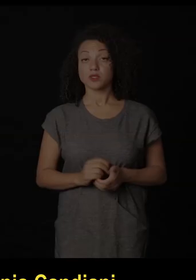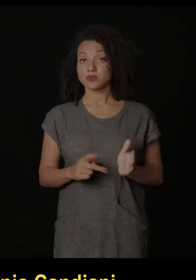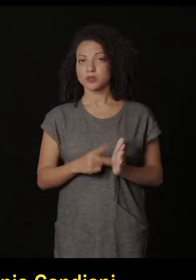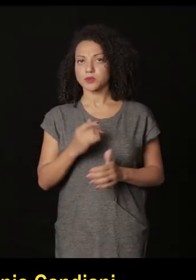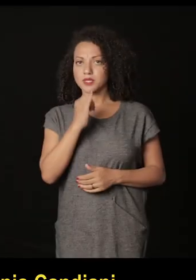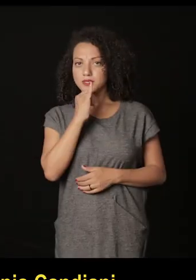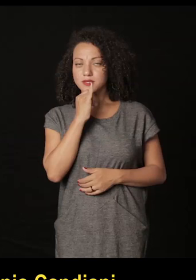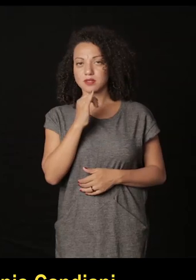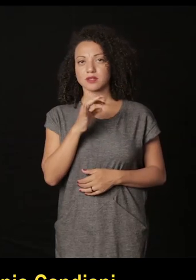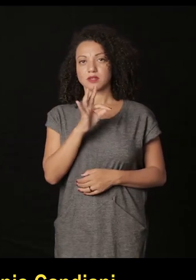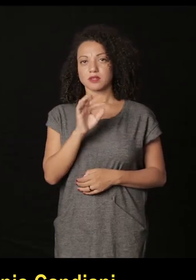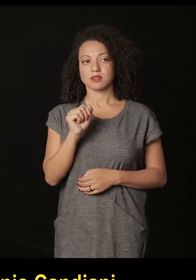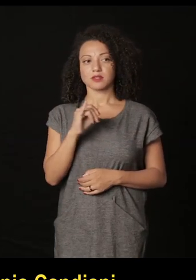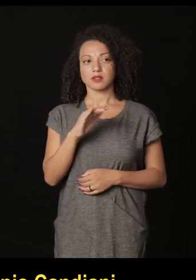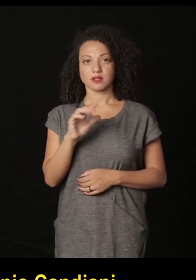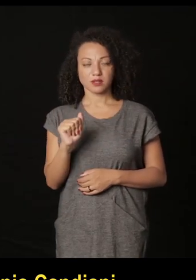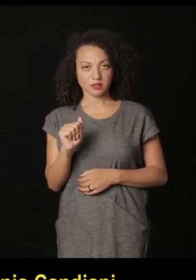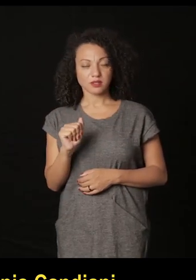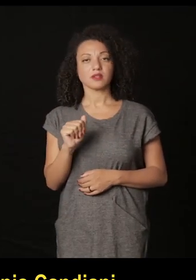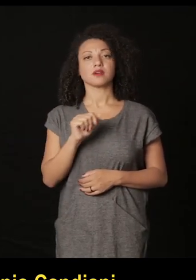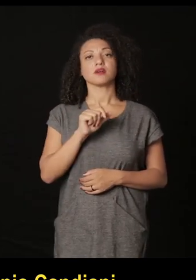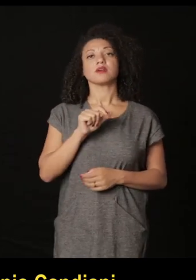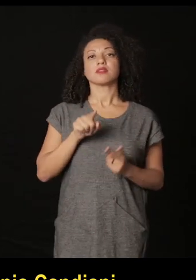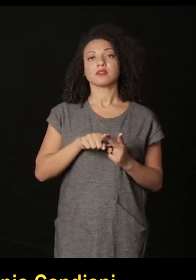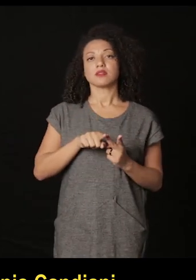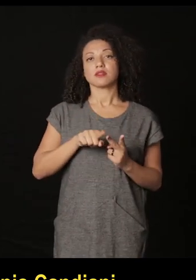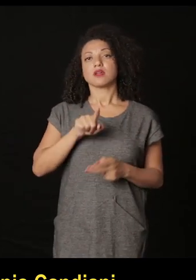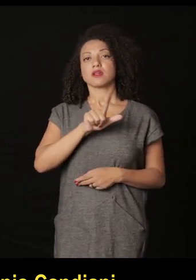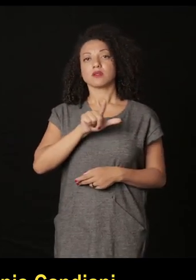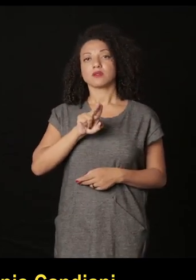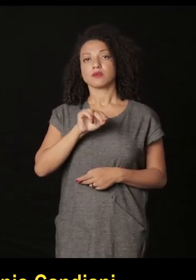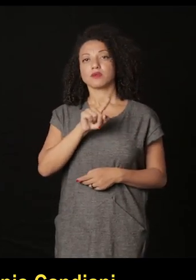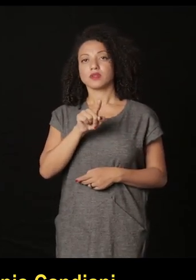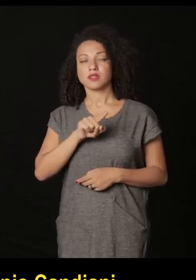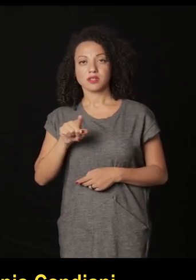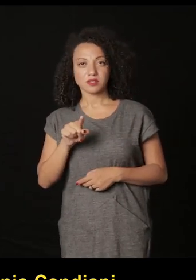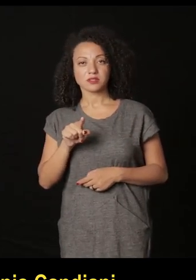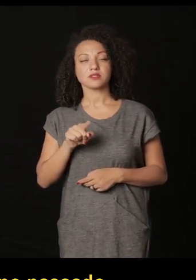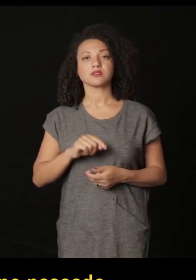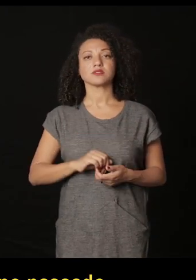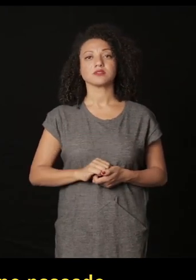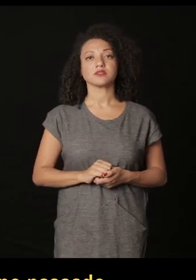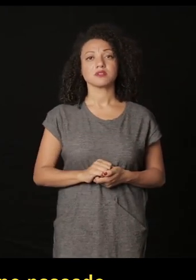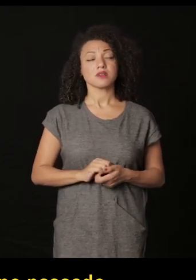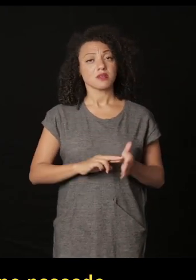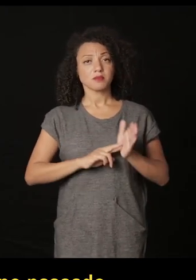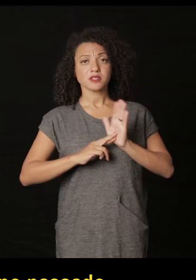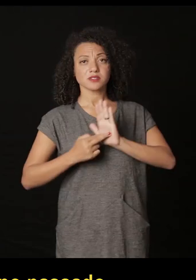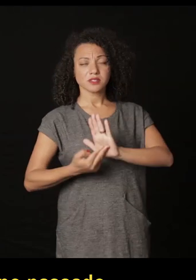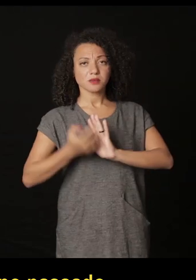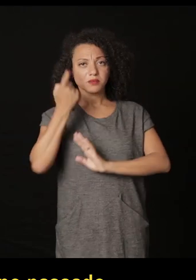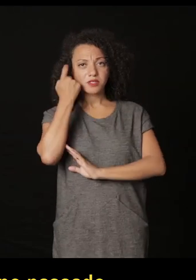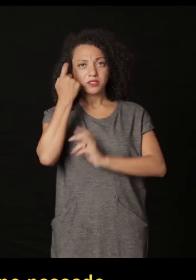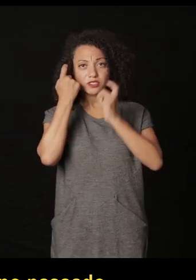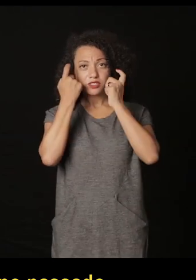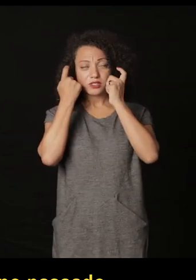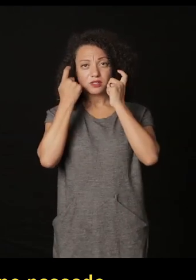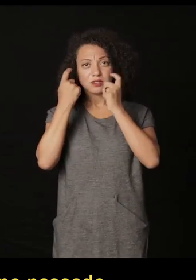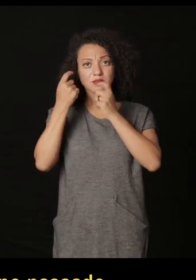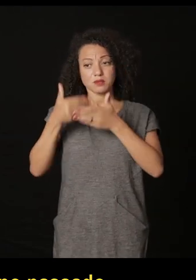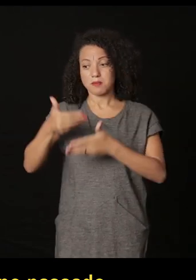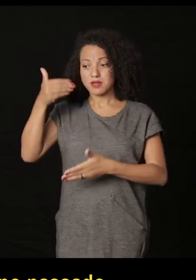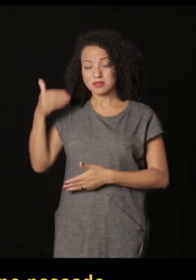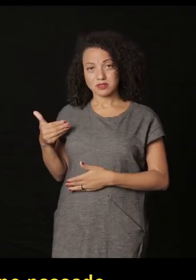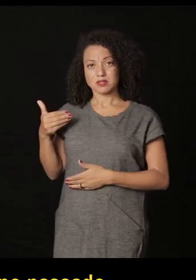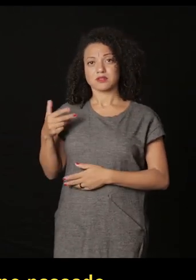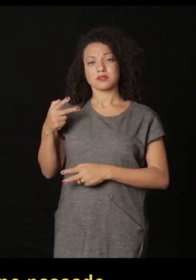el segundo ejemplo que les traigo es Tania Candiani y Luis Felipe Ortega Possessing Nature esto es la representación mexicana en el